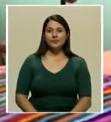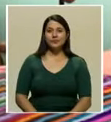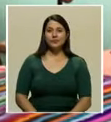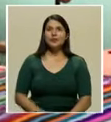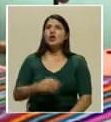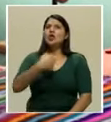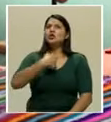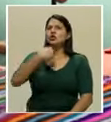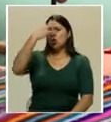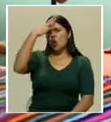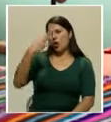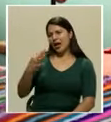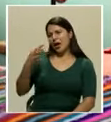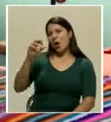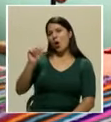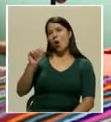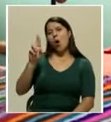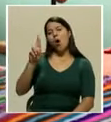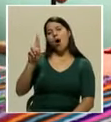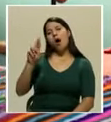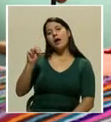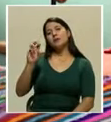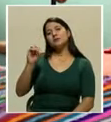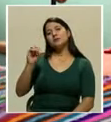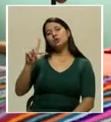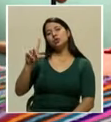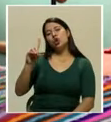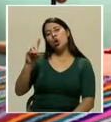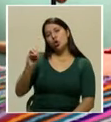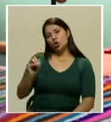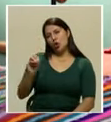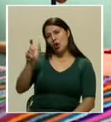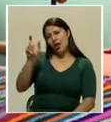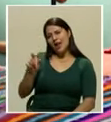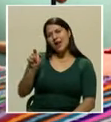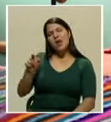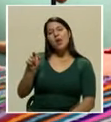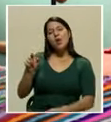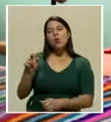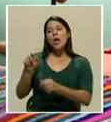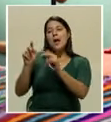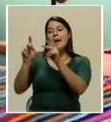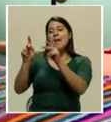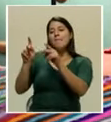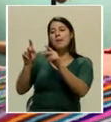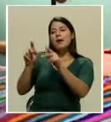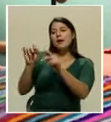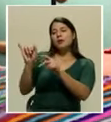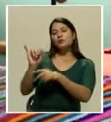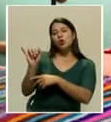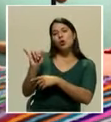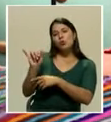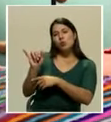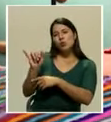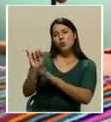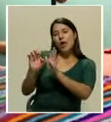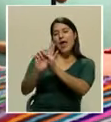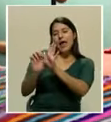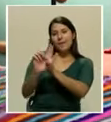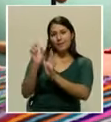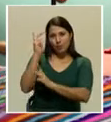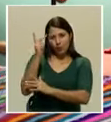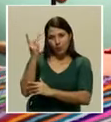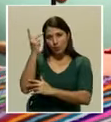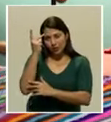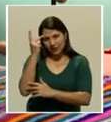Yo creo que don Arnoldo es una figura, sobre todo política, me parece a mí, aunque él creó, o más